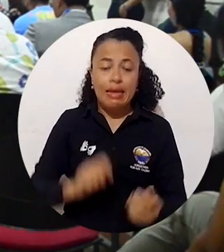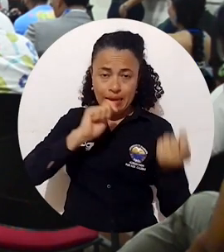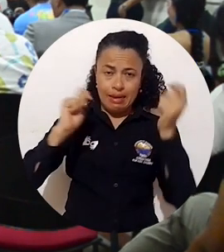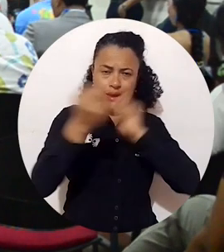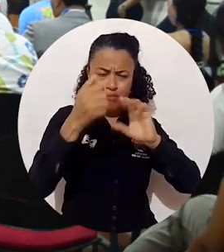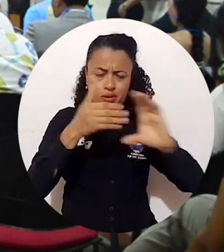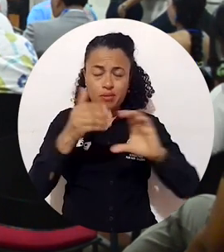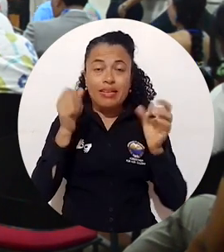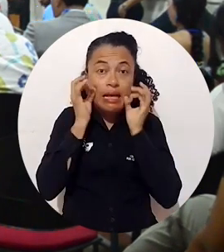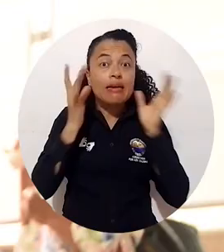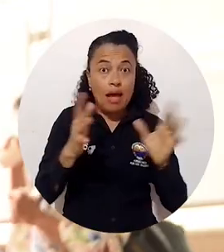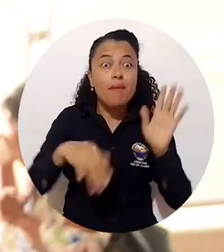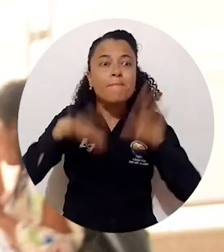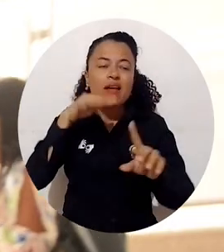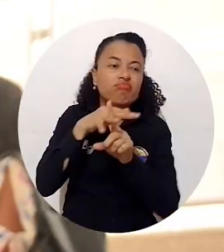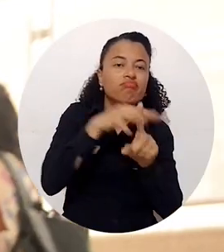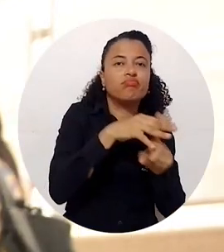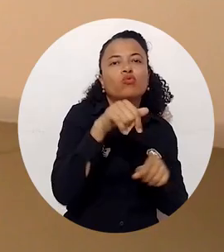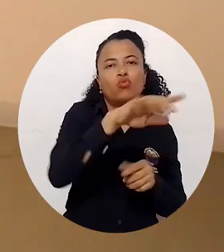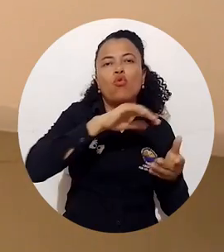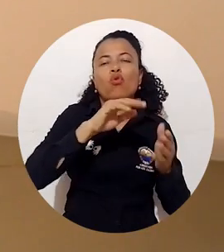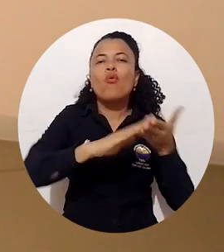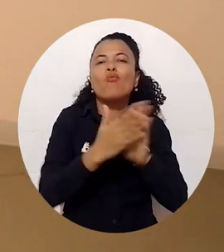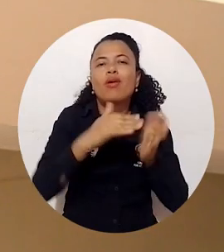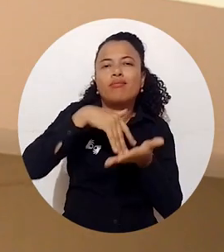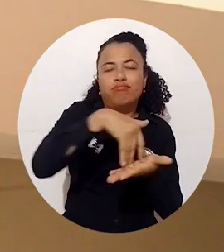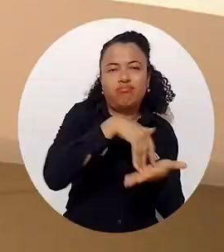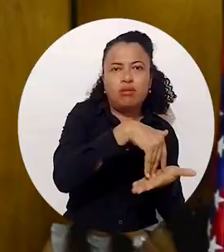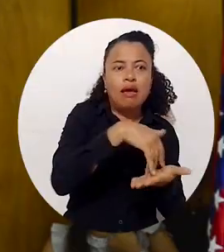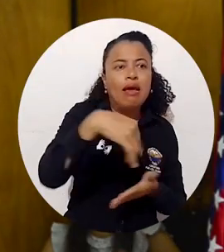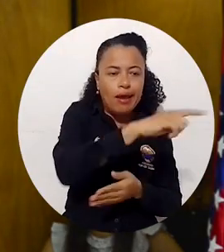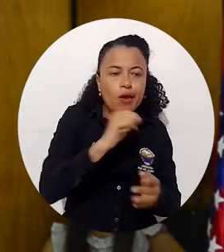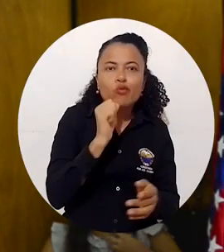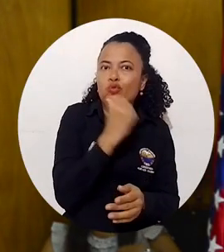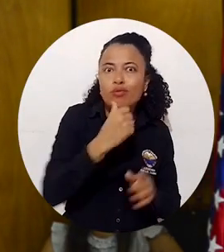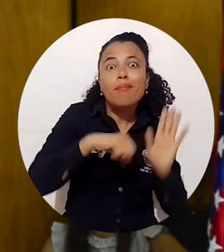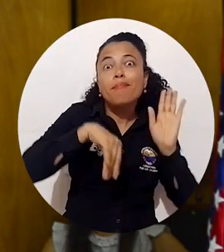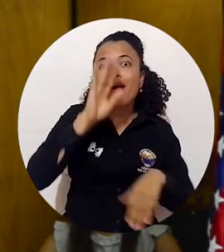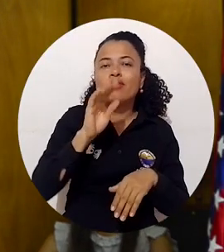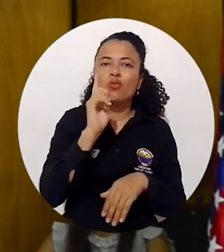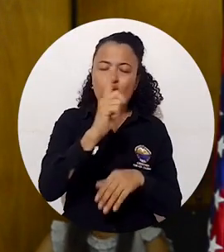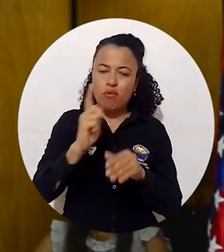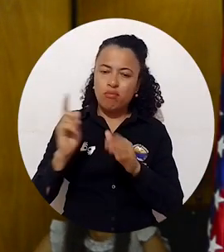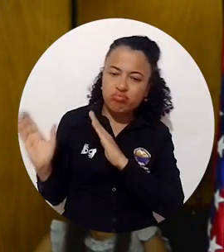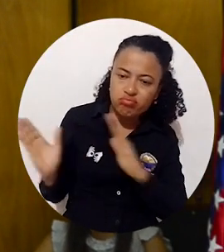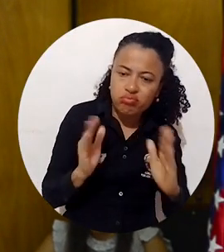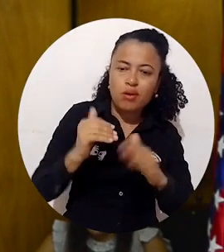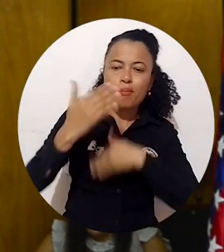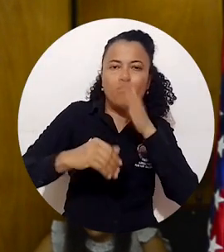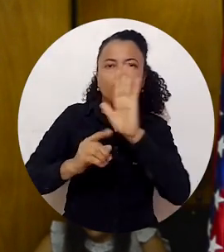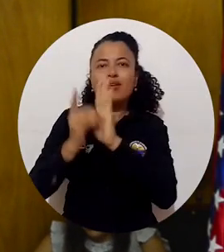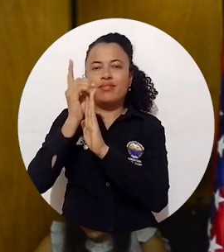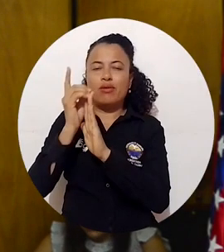El cambio climático es mucho más grave y afecta en mayor medida a las comunidades más vulnerables, que precisamente son quienes pagan las consecuencias de